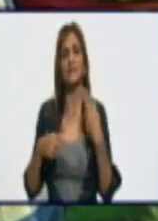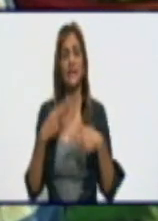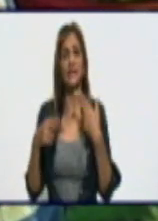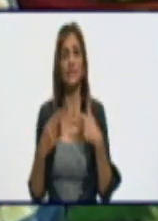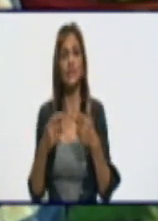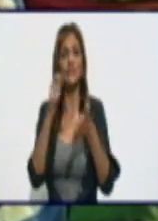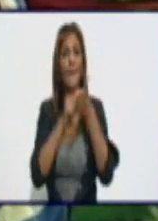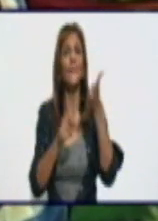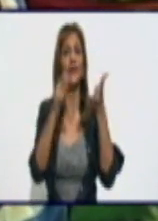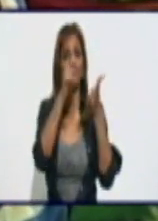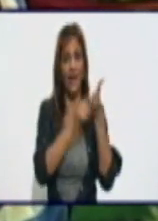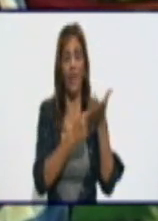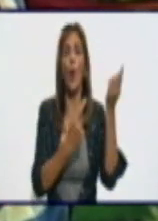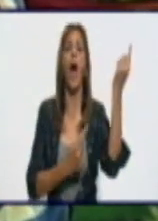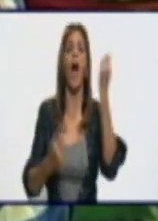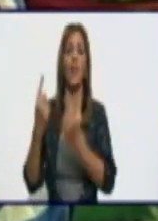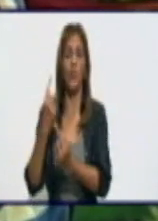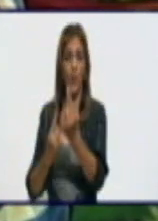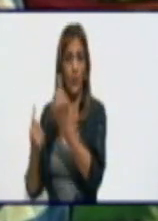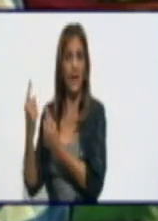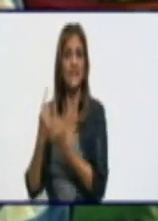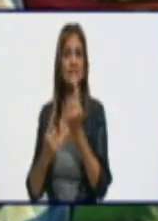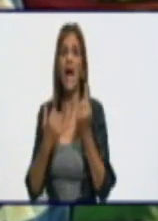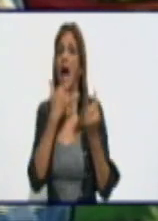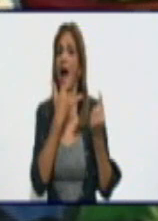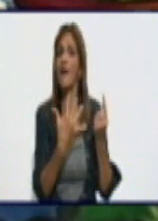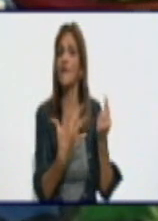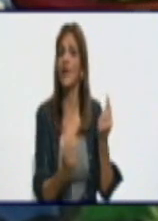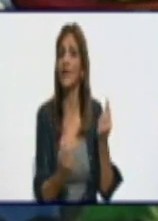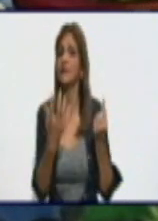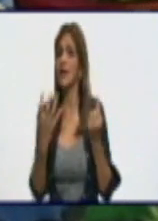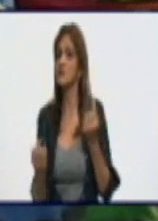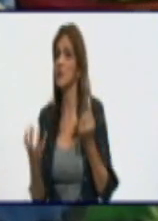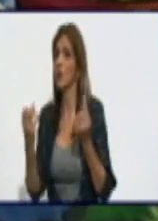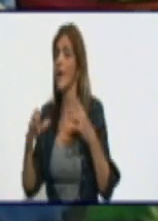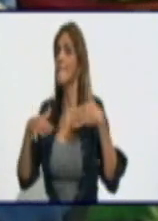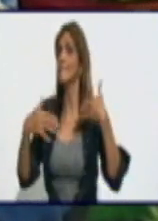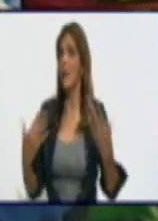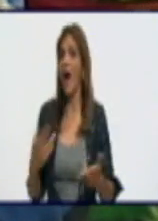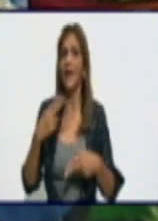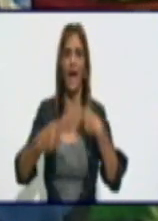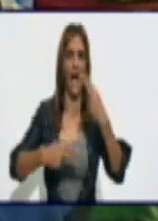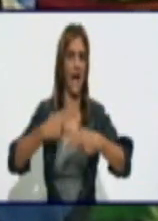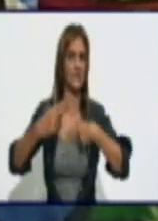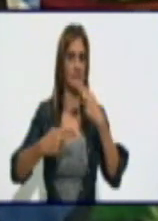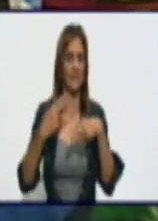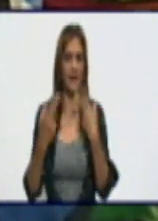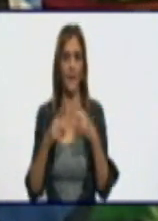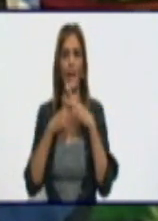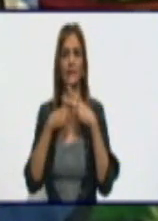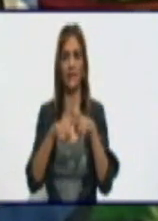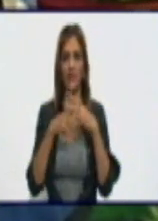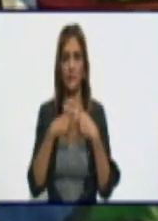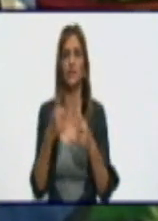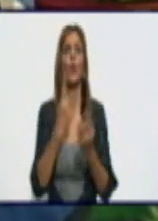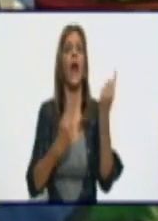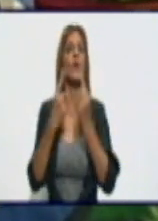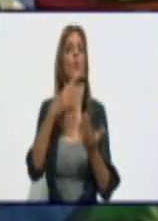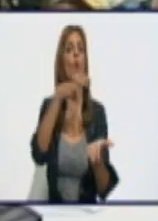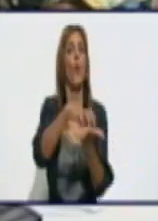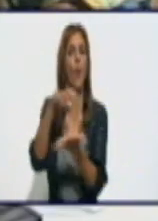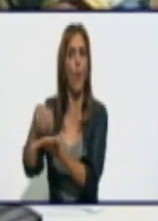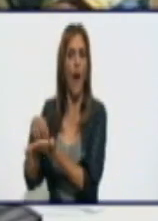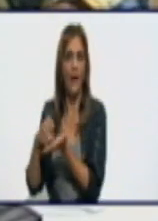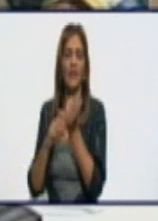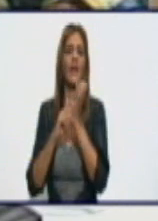afectaciones para realizar mantenimiento y rehabilitación en líneas determinadas de la provincia. ¿Es así?